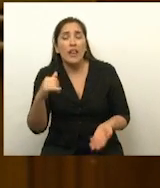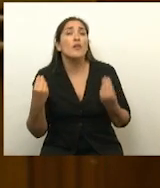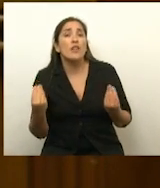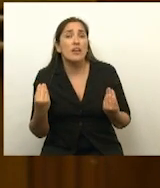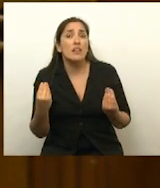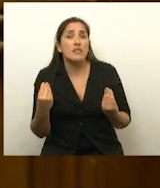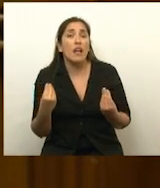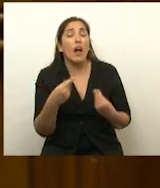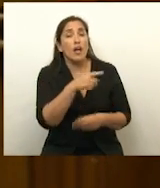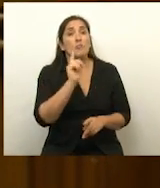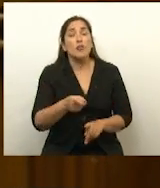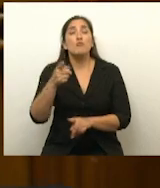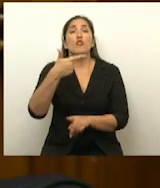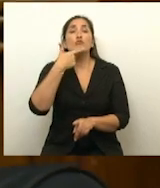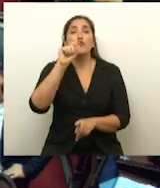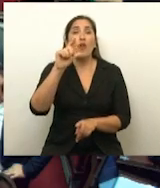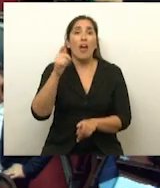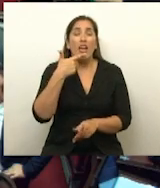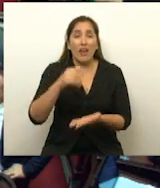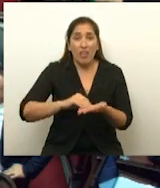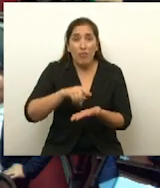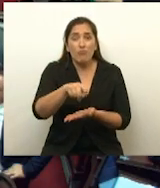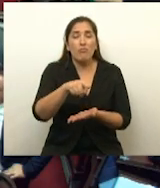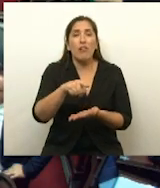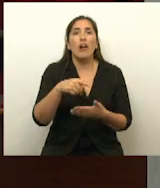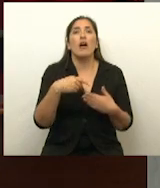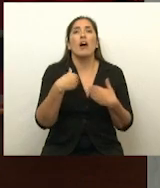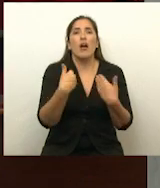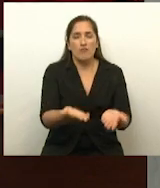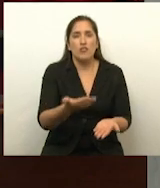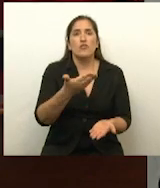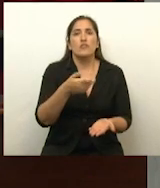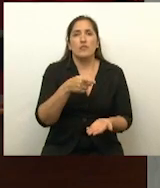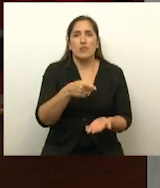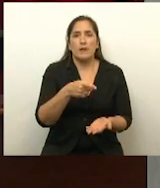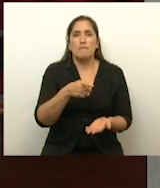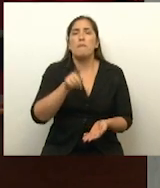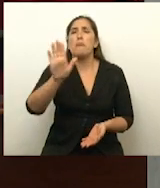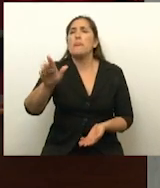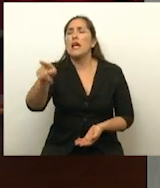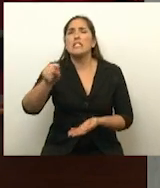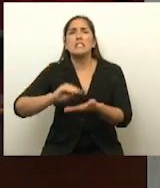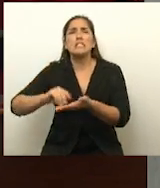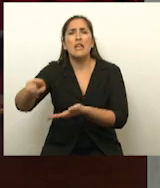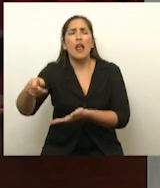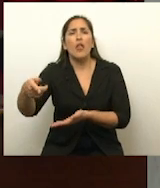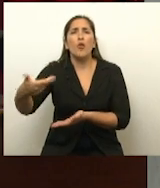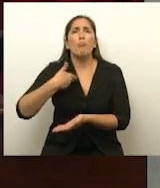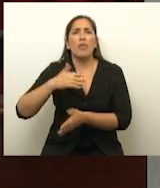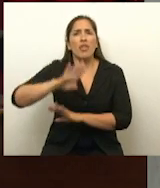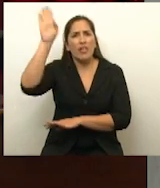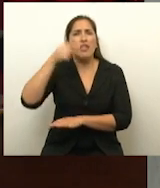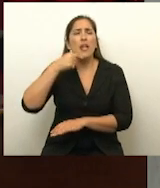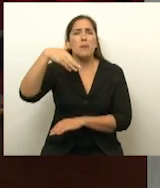Afirmativo el de Solanas, entonces. Votó. Espere, espere, espere. Pidió la palabra la senadora Rodríguez